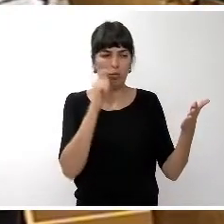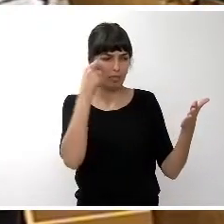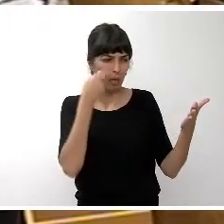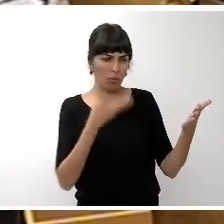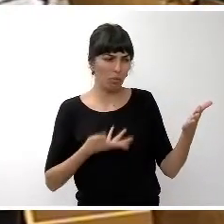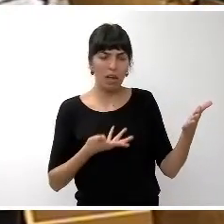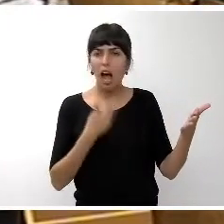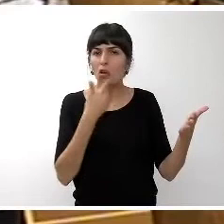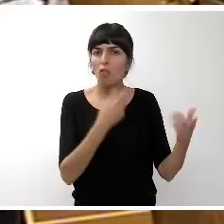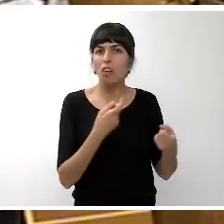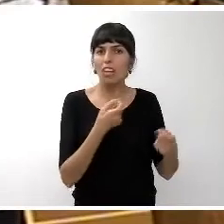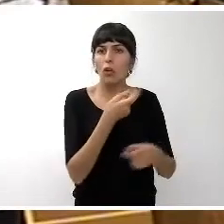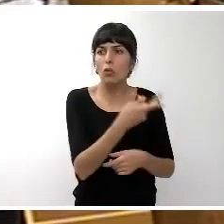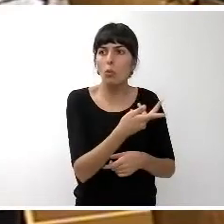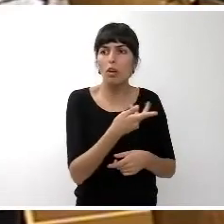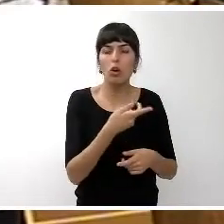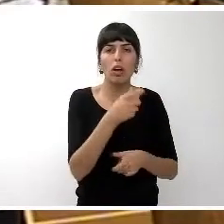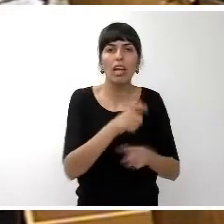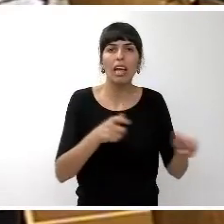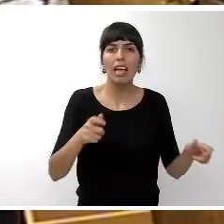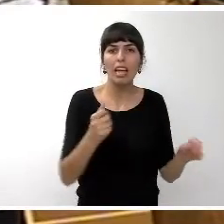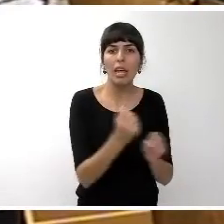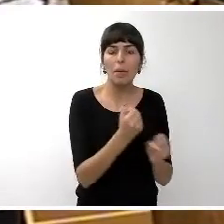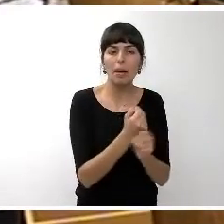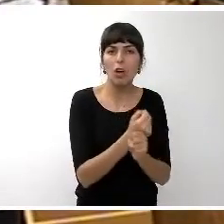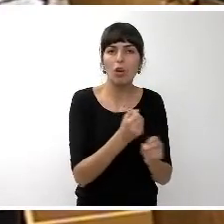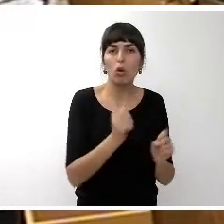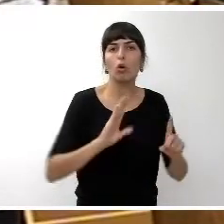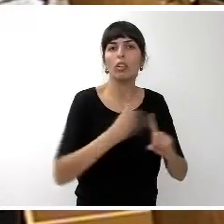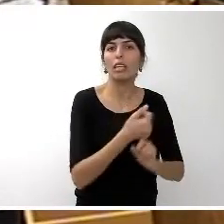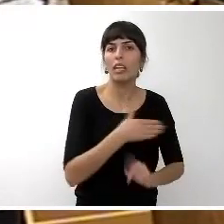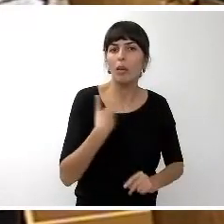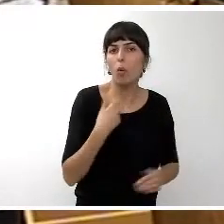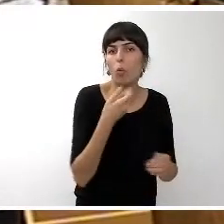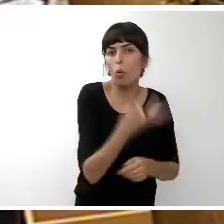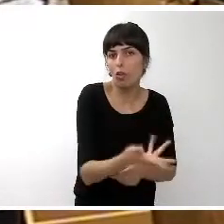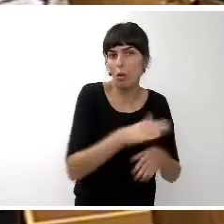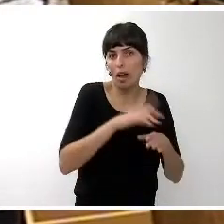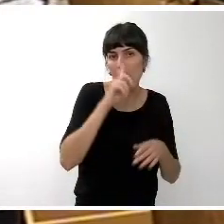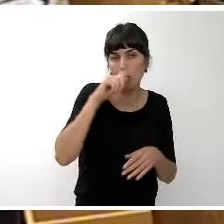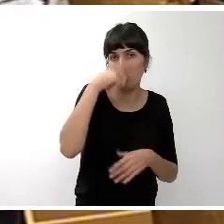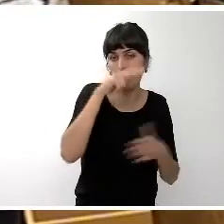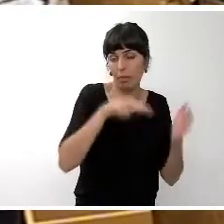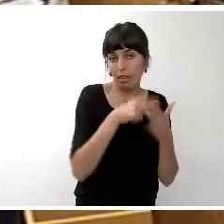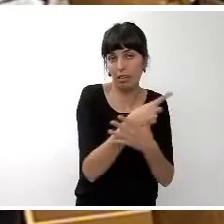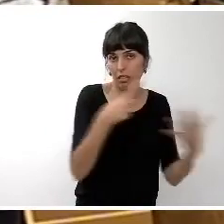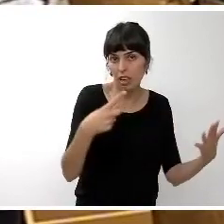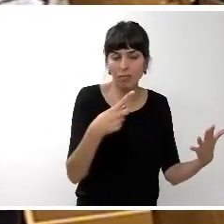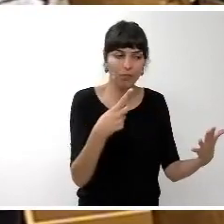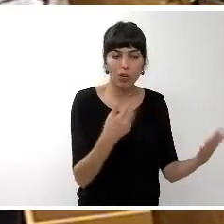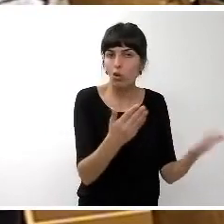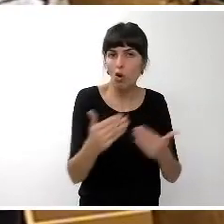determinado de empleos que vamos a perseguir o que vamos a intentar conseguir en el ejercicio siguiente creo